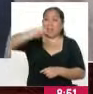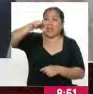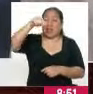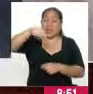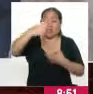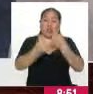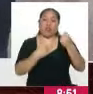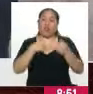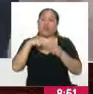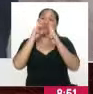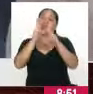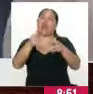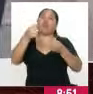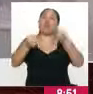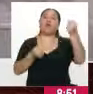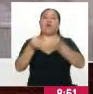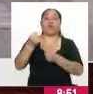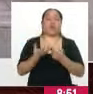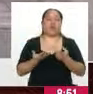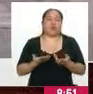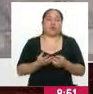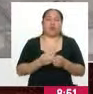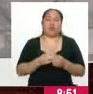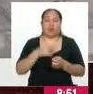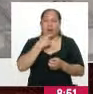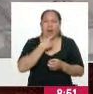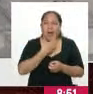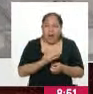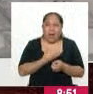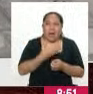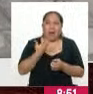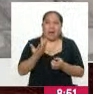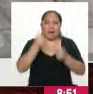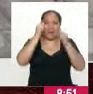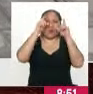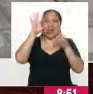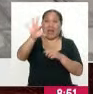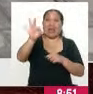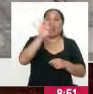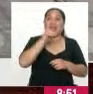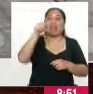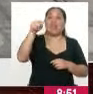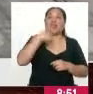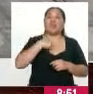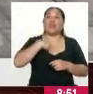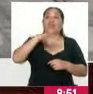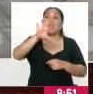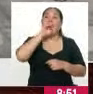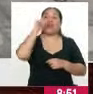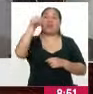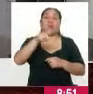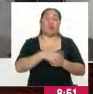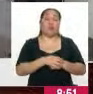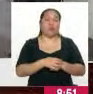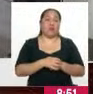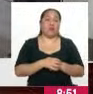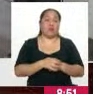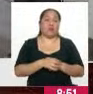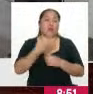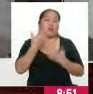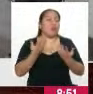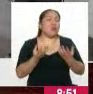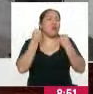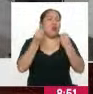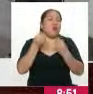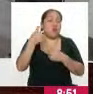pequeñito. Regaló un carro. ¿No? Entonces eso pues llamó mucho la atención y terminó siendo elegido por eso. ¿No? Entre otras cosas. ¿Hasta qué